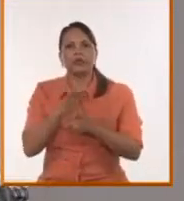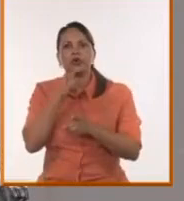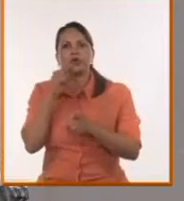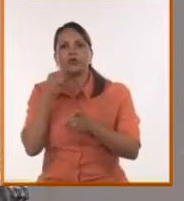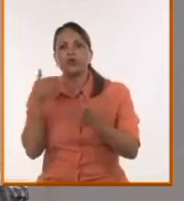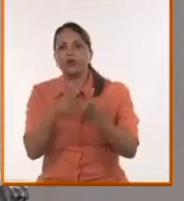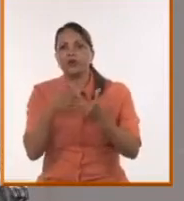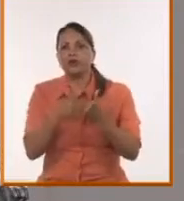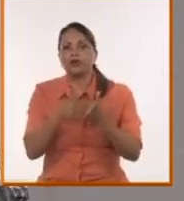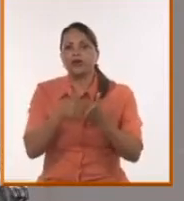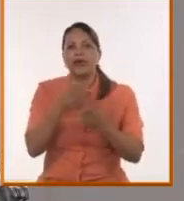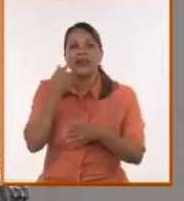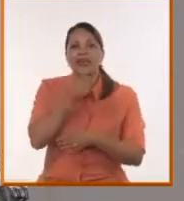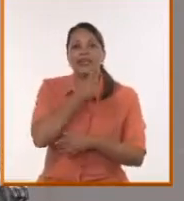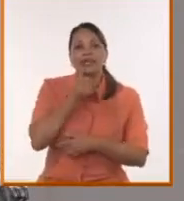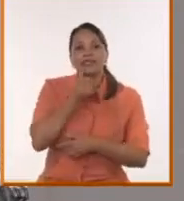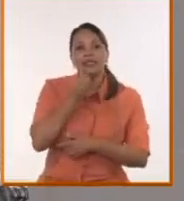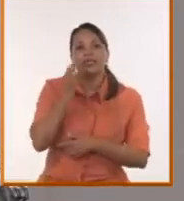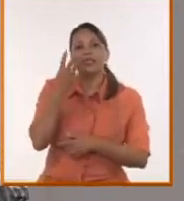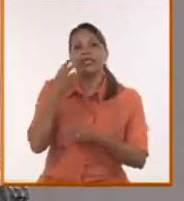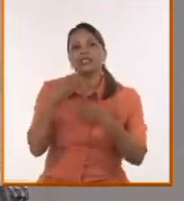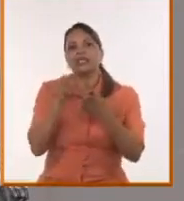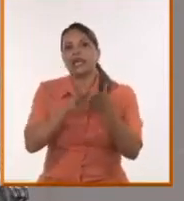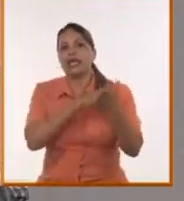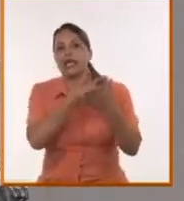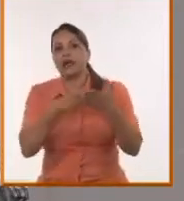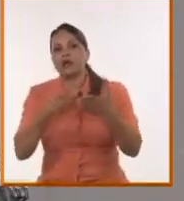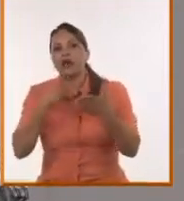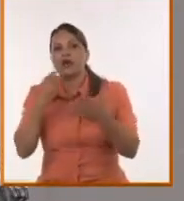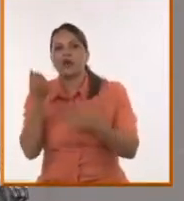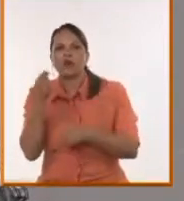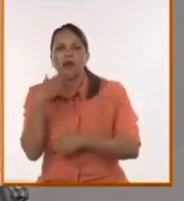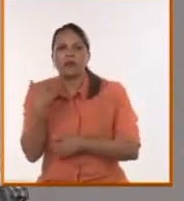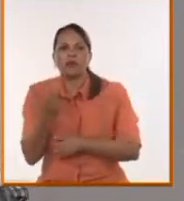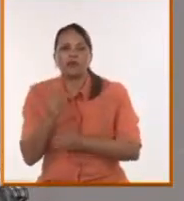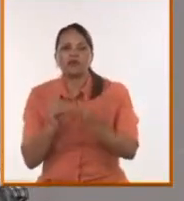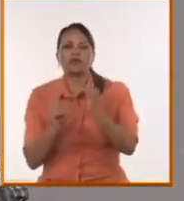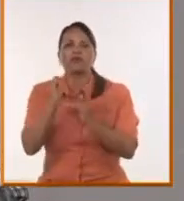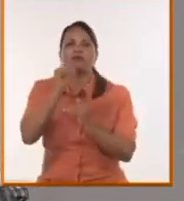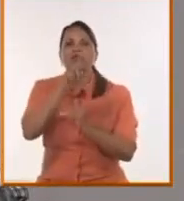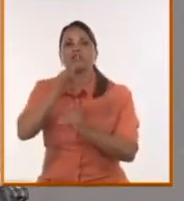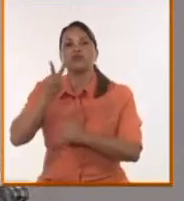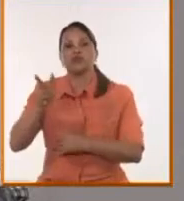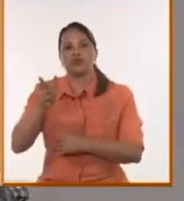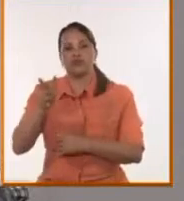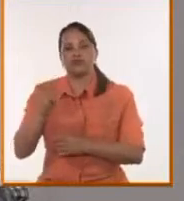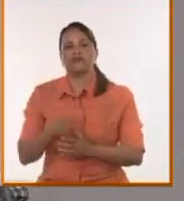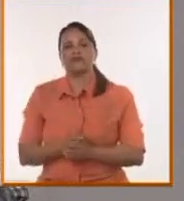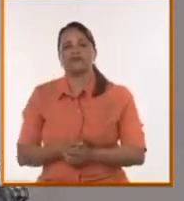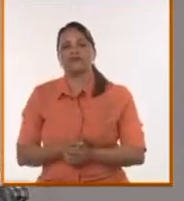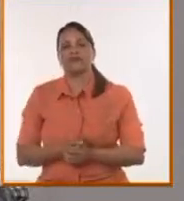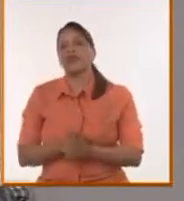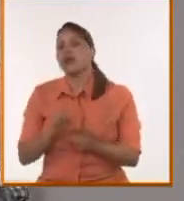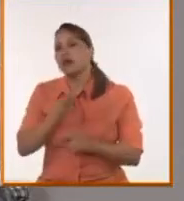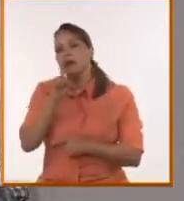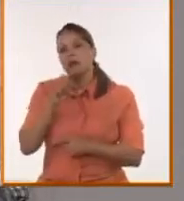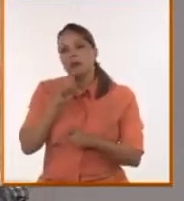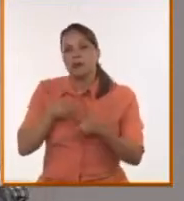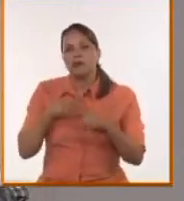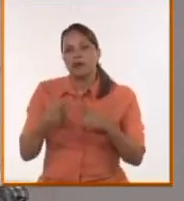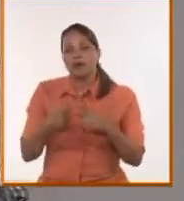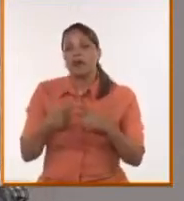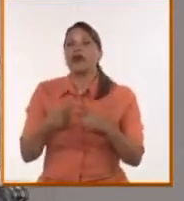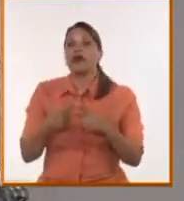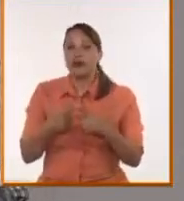el aceite de oliva costaba 3 euros. Ahora vale 12. Es decir, ¿pero por qué? Y eso es una labor que estamos